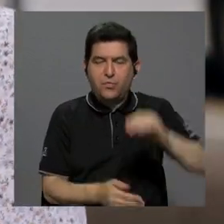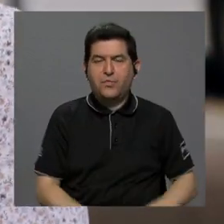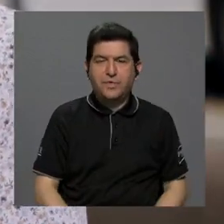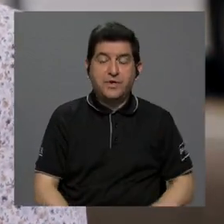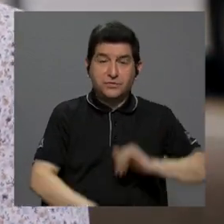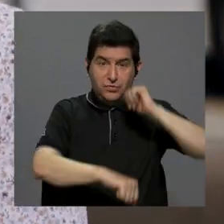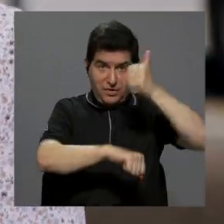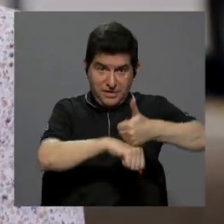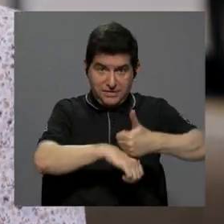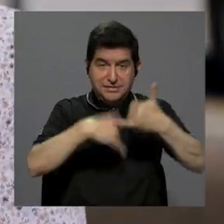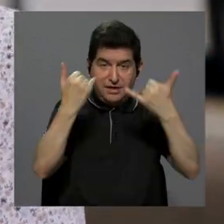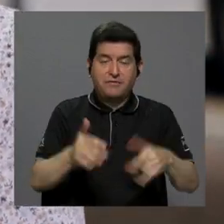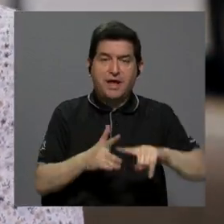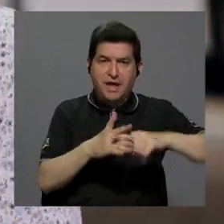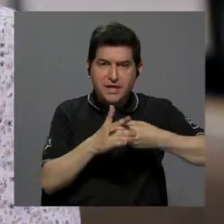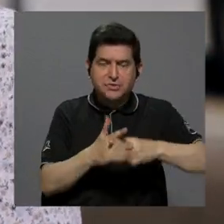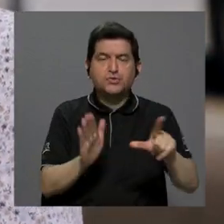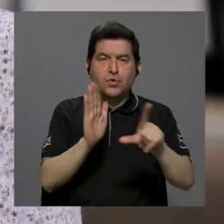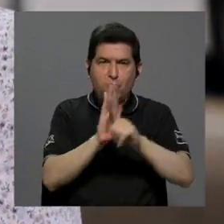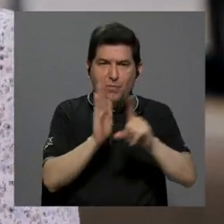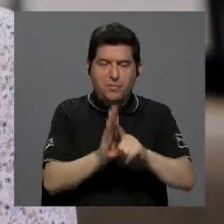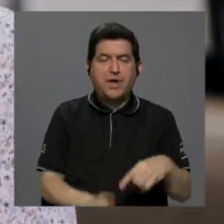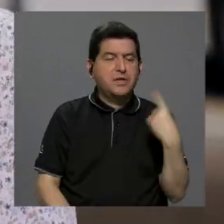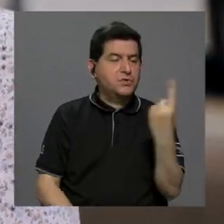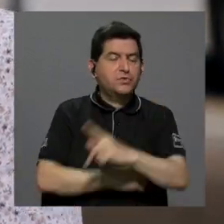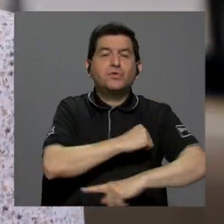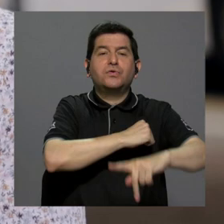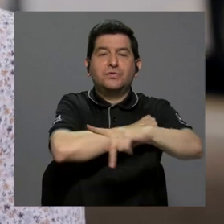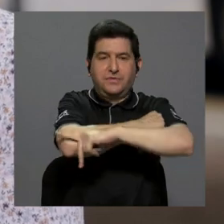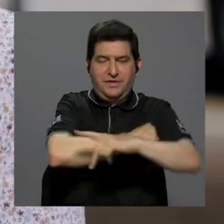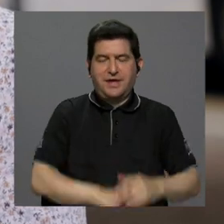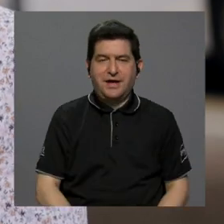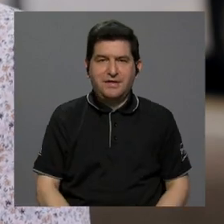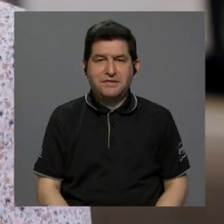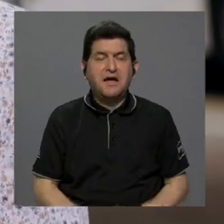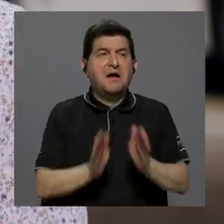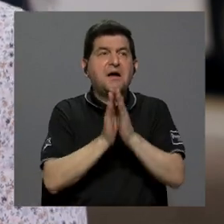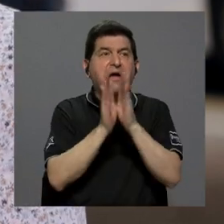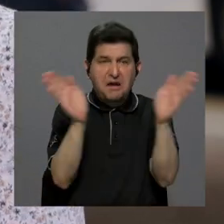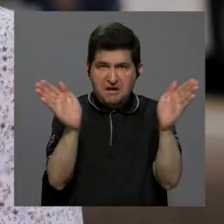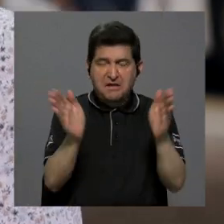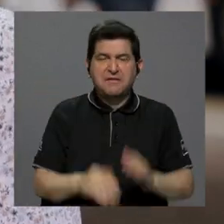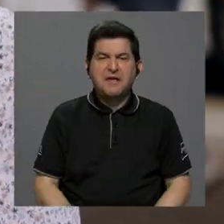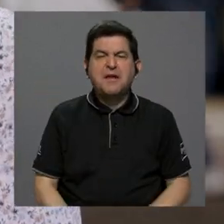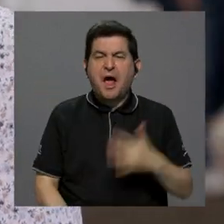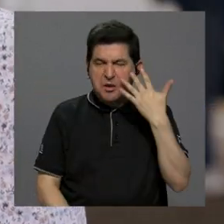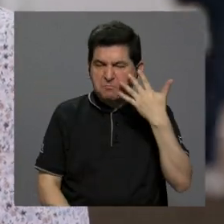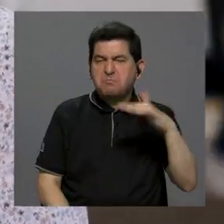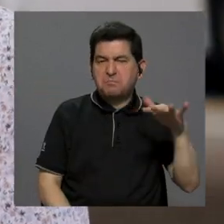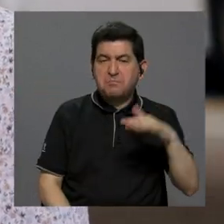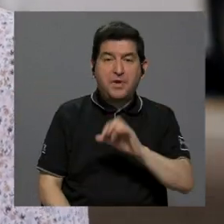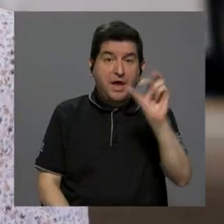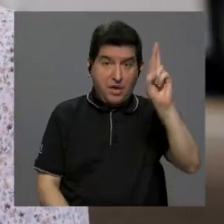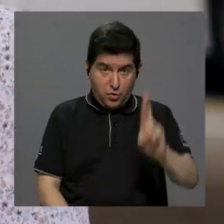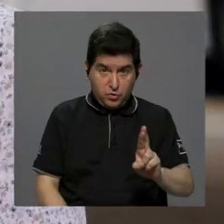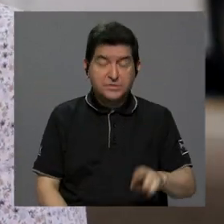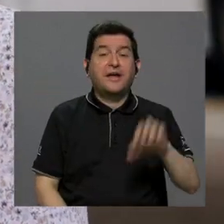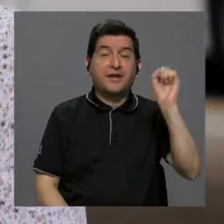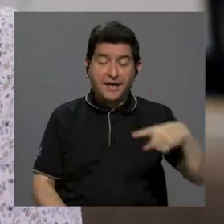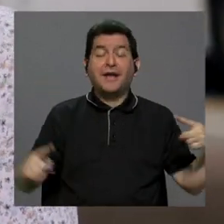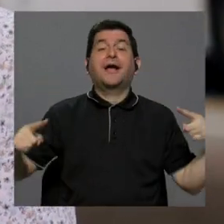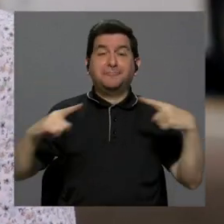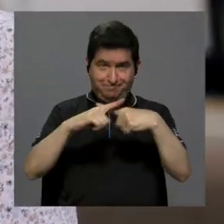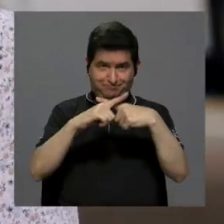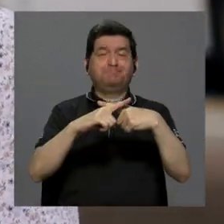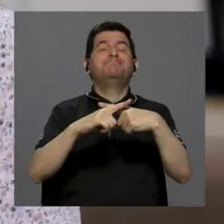acumulativas establecidas en los instrumentos legales de cada uno de esos países, que en términos generales es muy similar. En